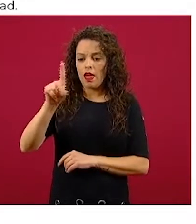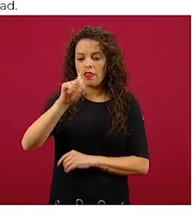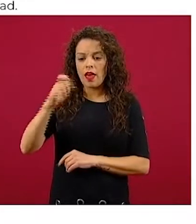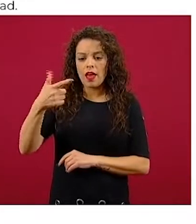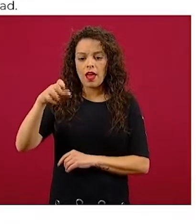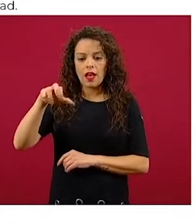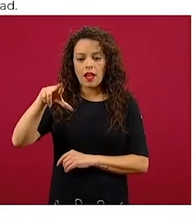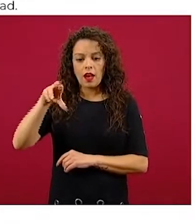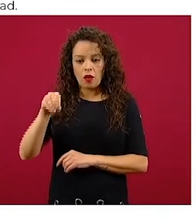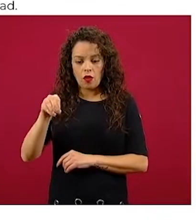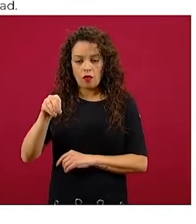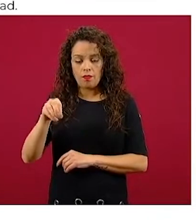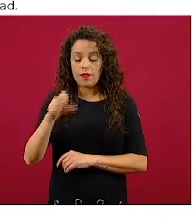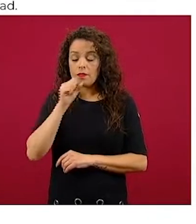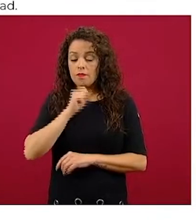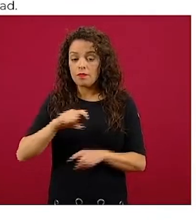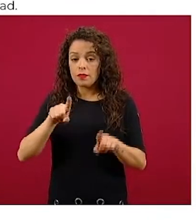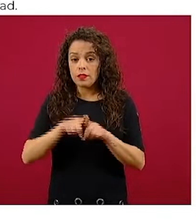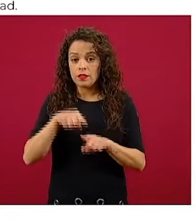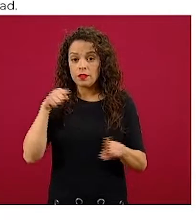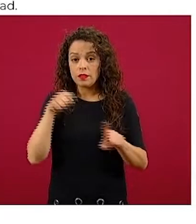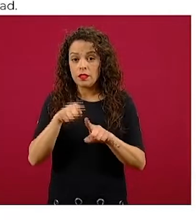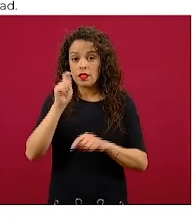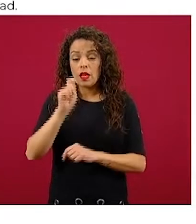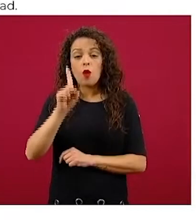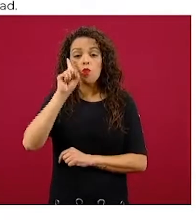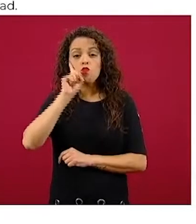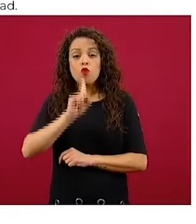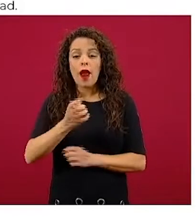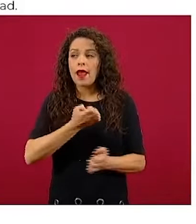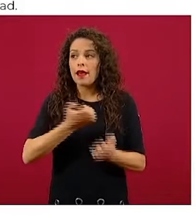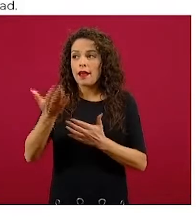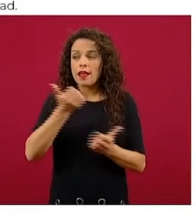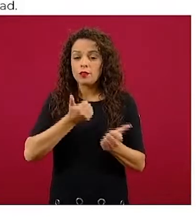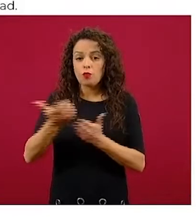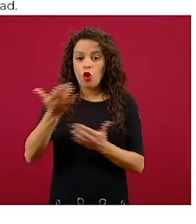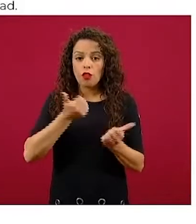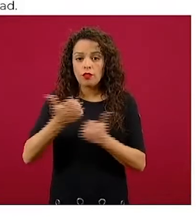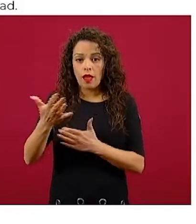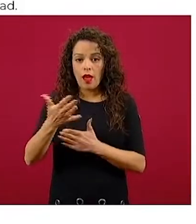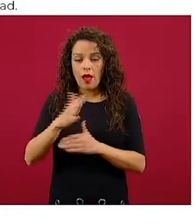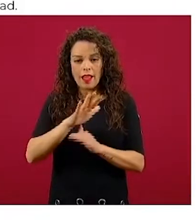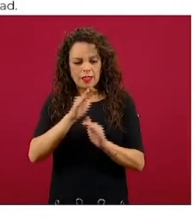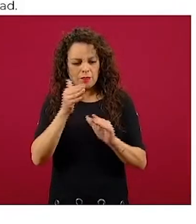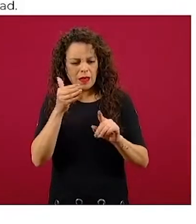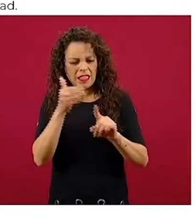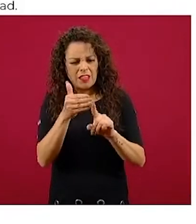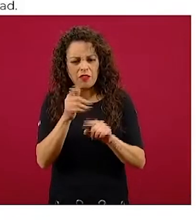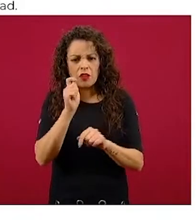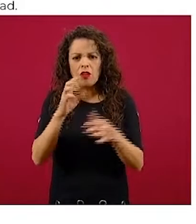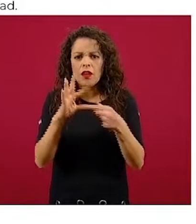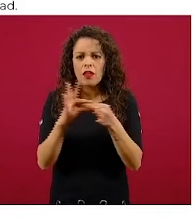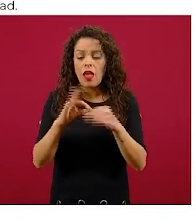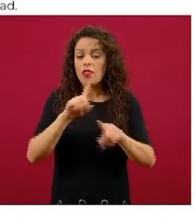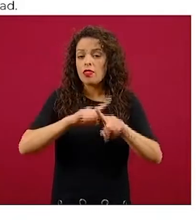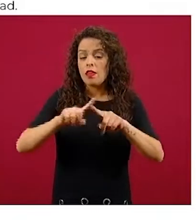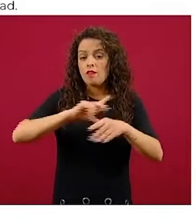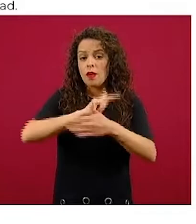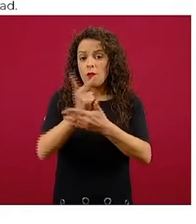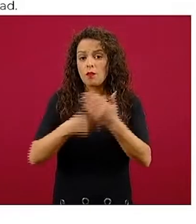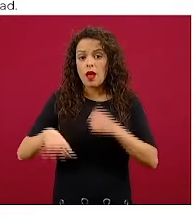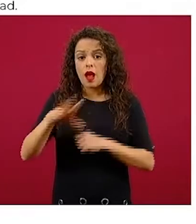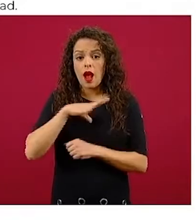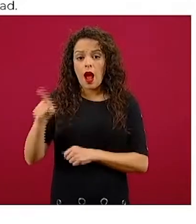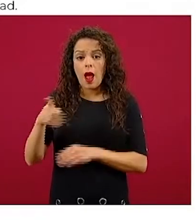del espacio de Mujer Exporta, vamos a hablar en específico sobre diferentes programas que trae Banca de